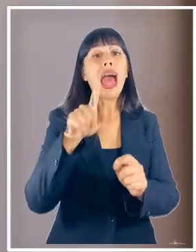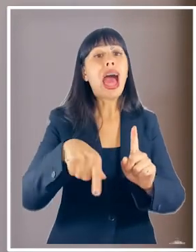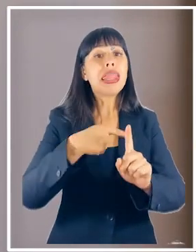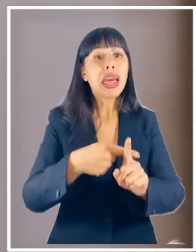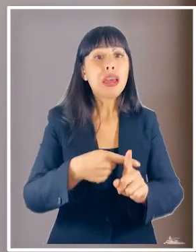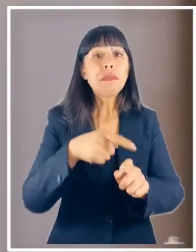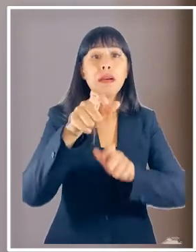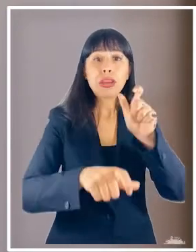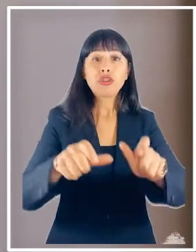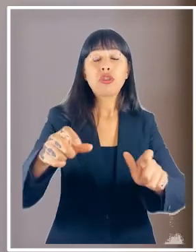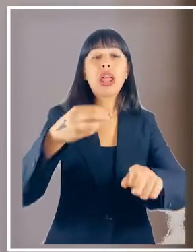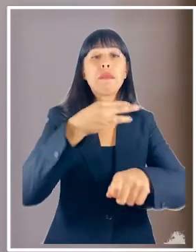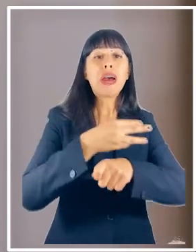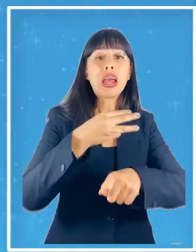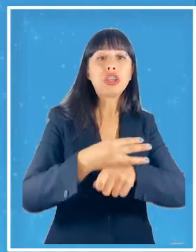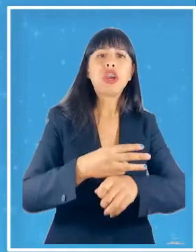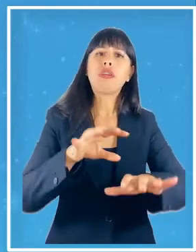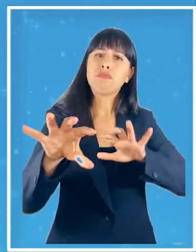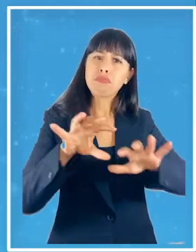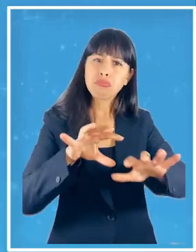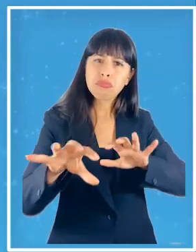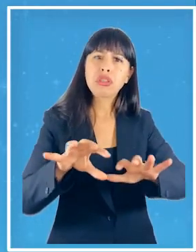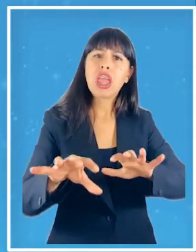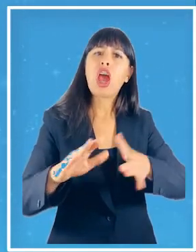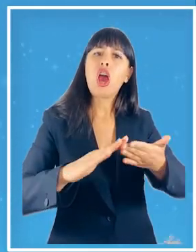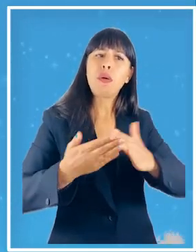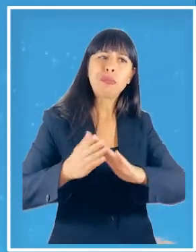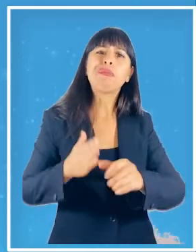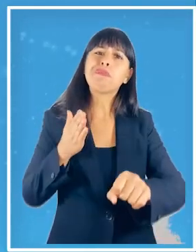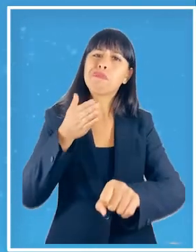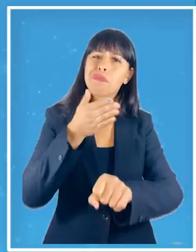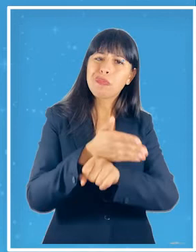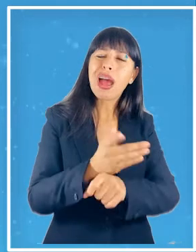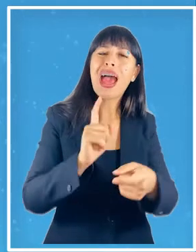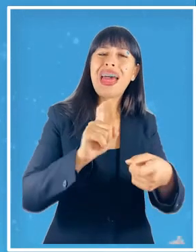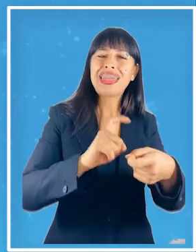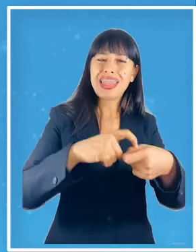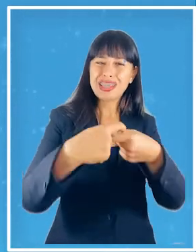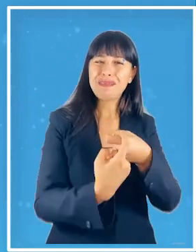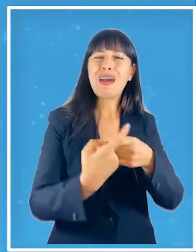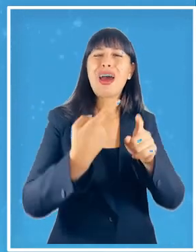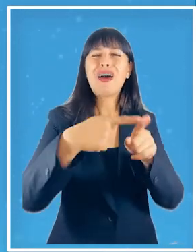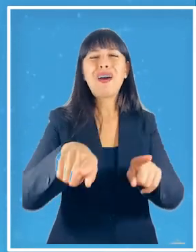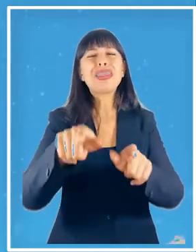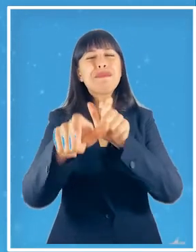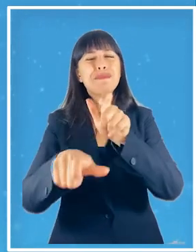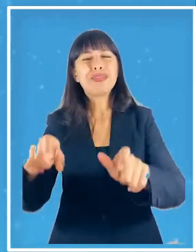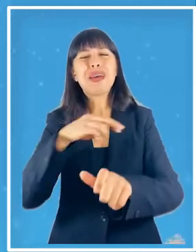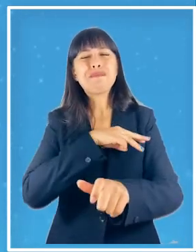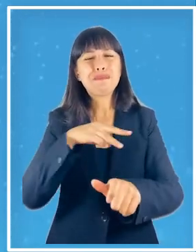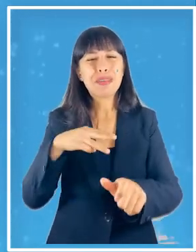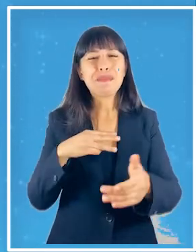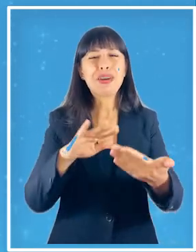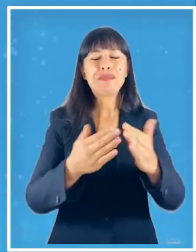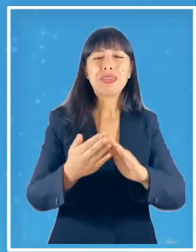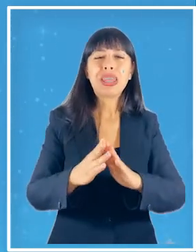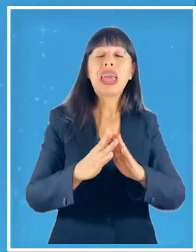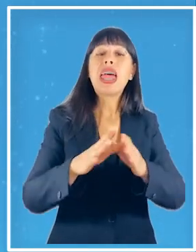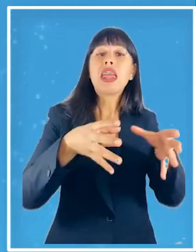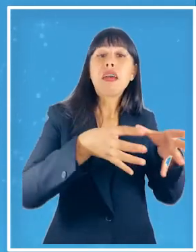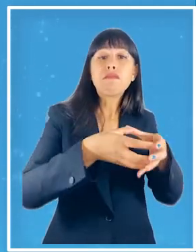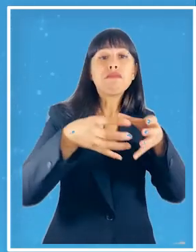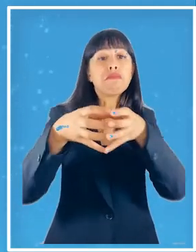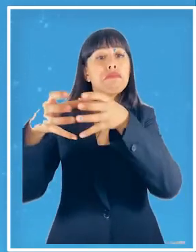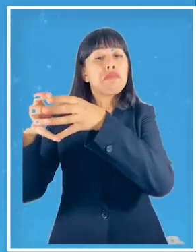mayores participen en actividades comunitarias con otros miembros de la comunidad de grupos etarios